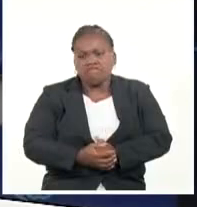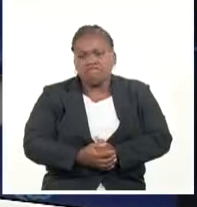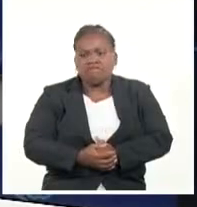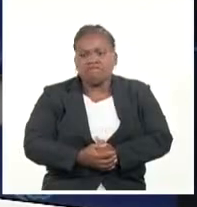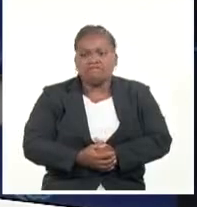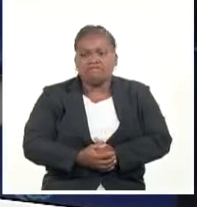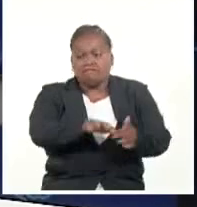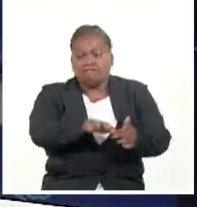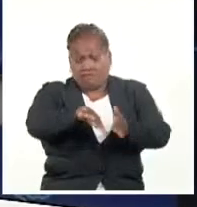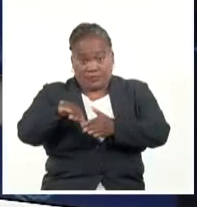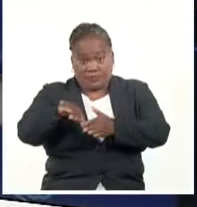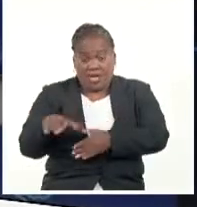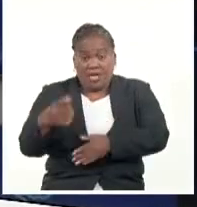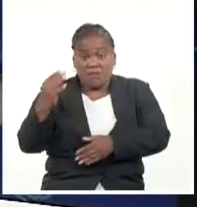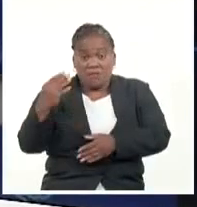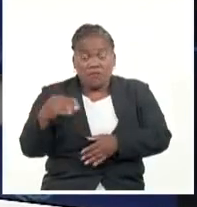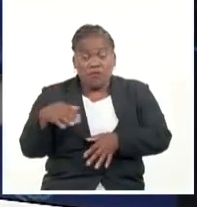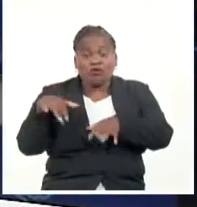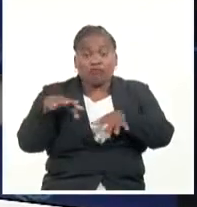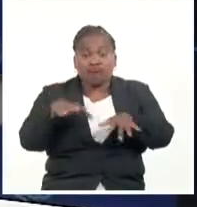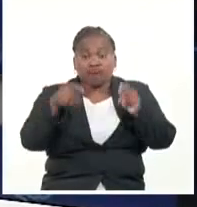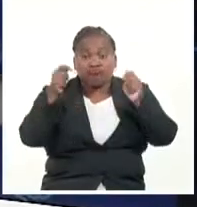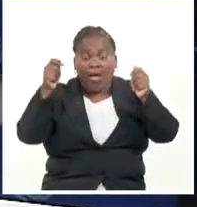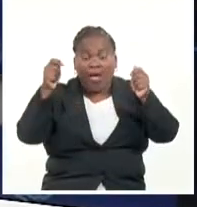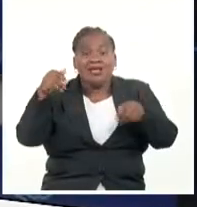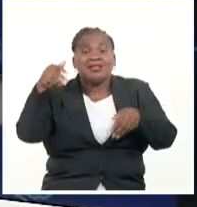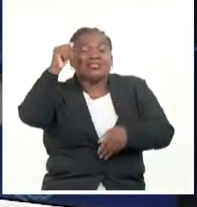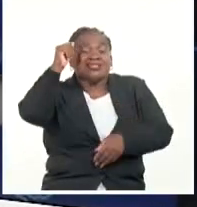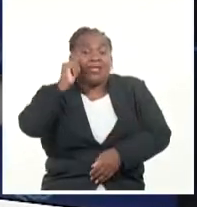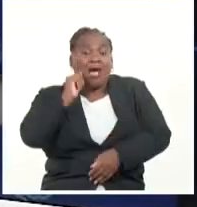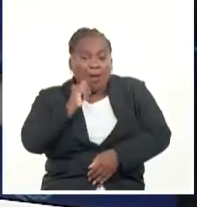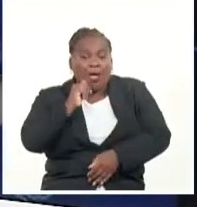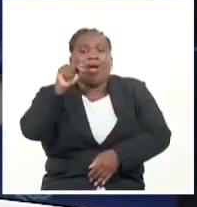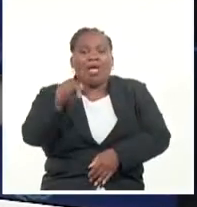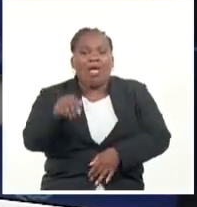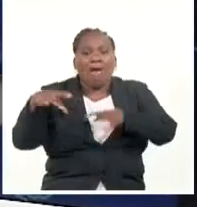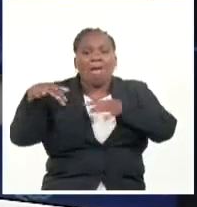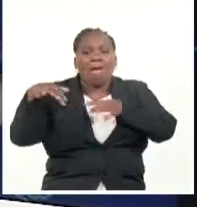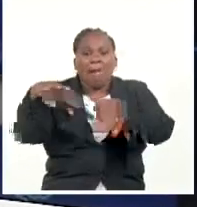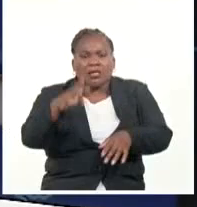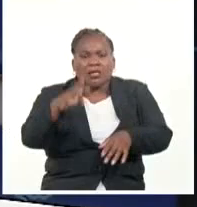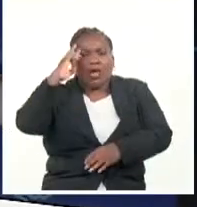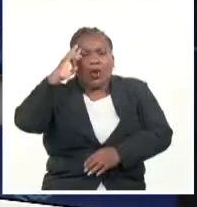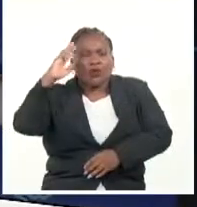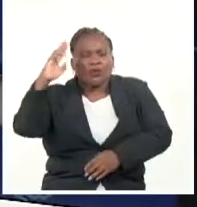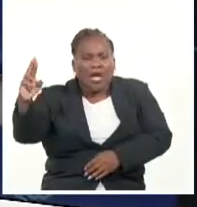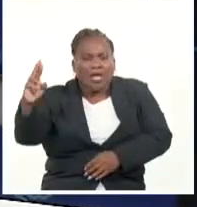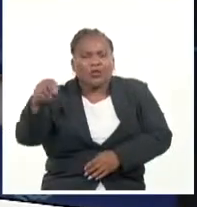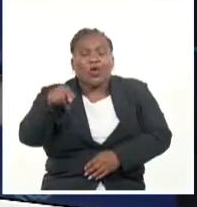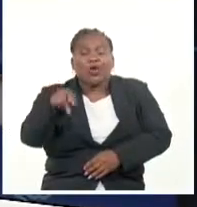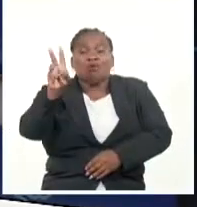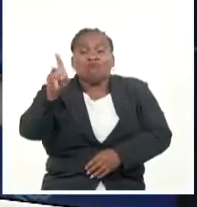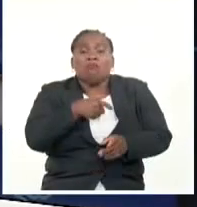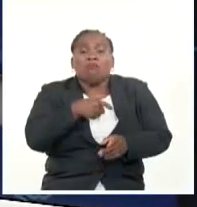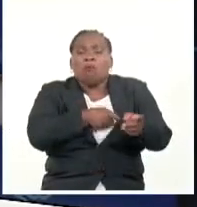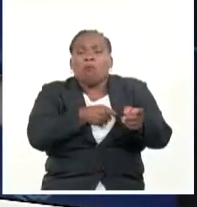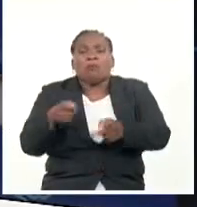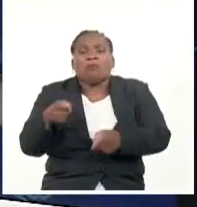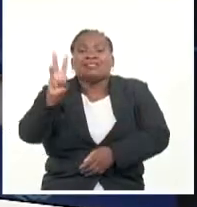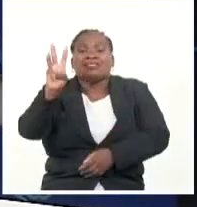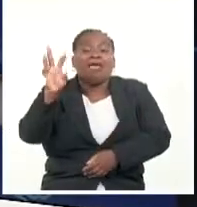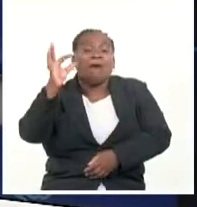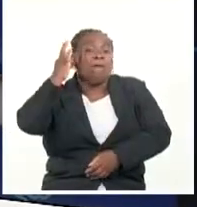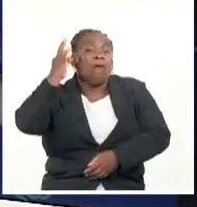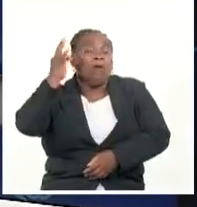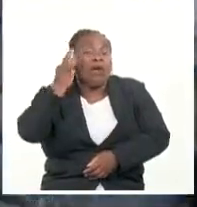Y mil manifestantes participaron este sábado en una marcha anual que recuerda a los trágicos asesinatos de tres mujeres kurdas en enero